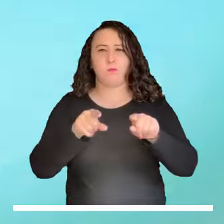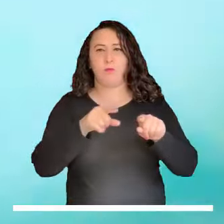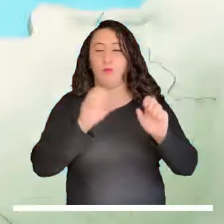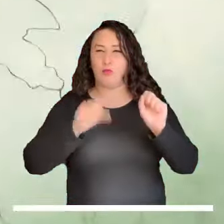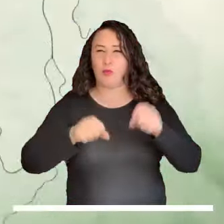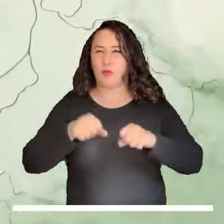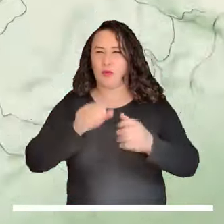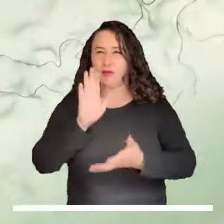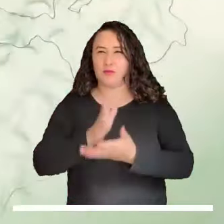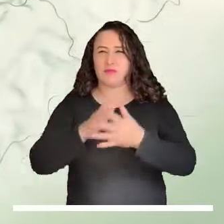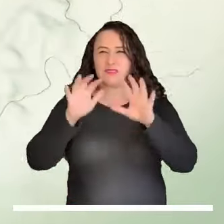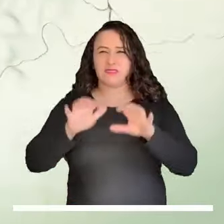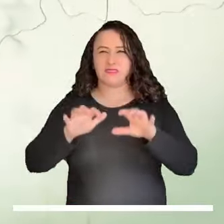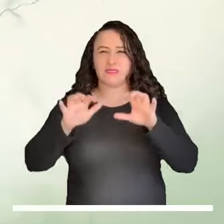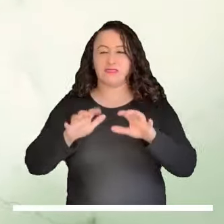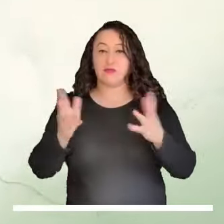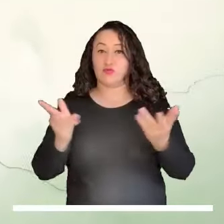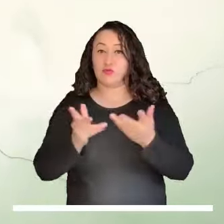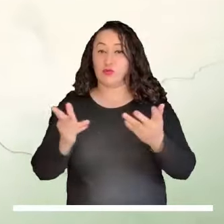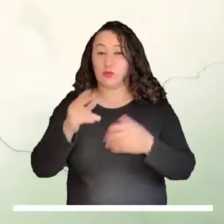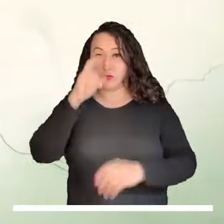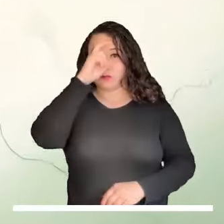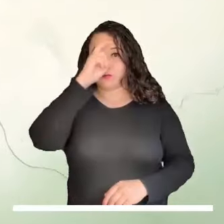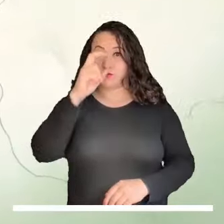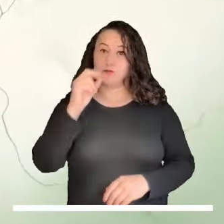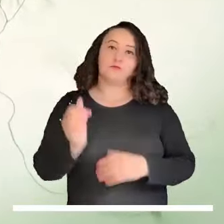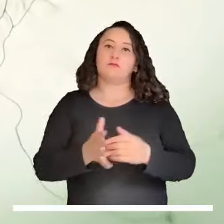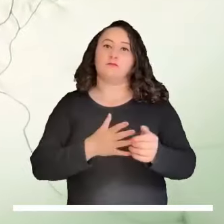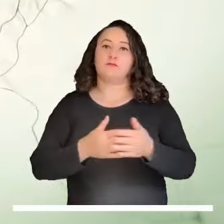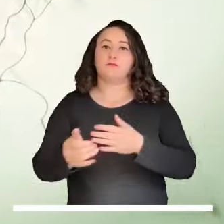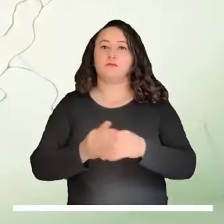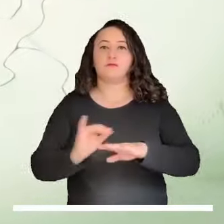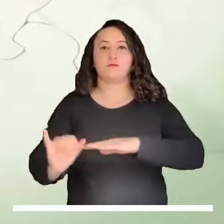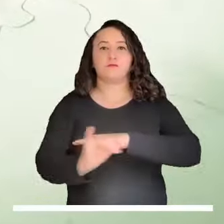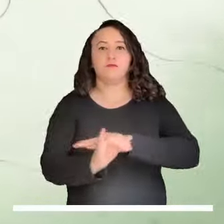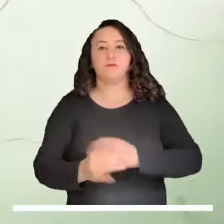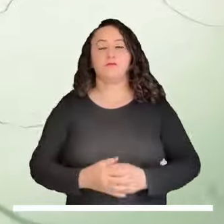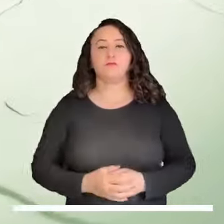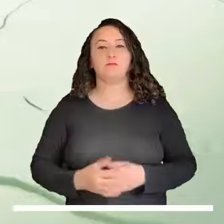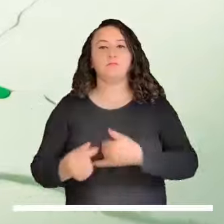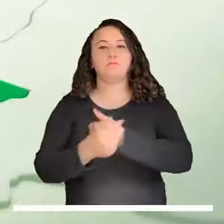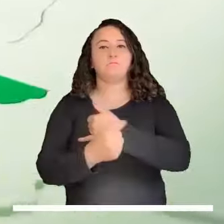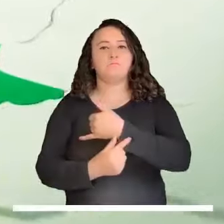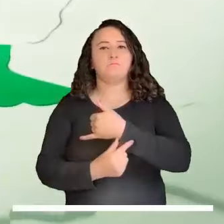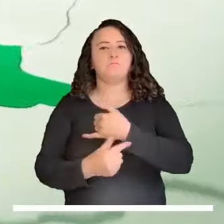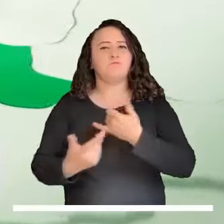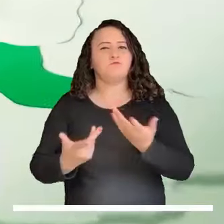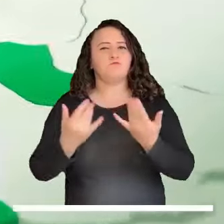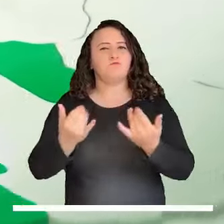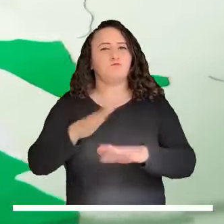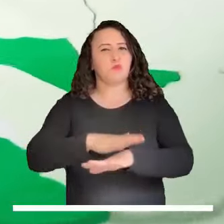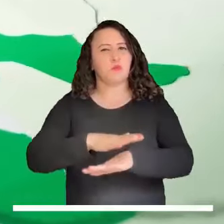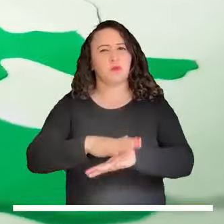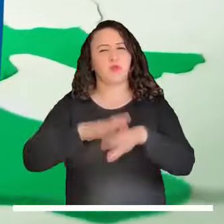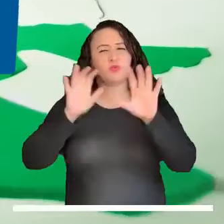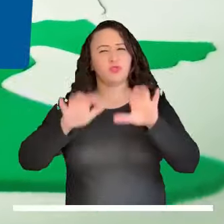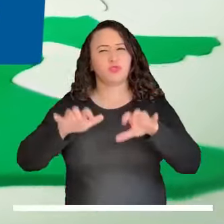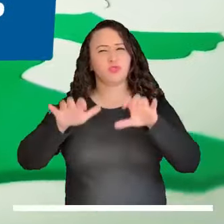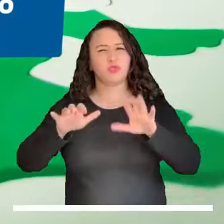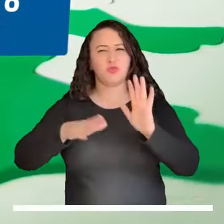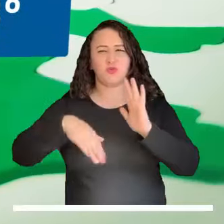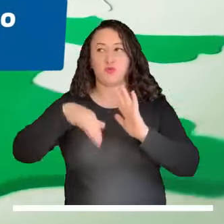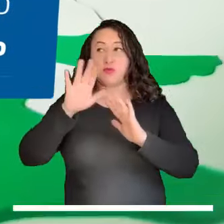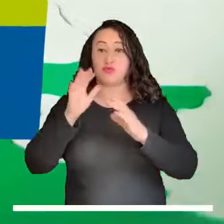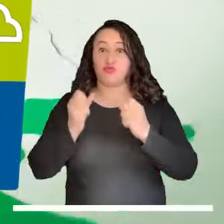lloviznas en la zona norte del archipiélago. El Pacífico se inclina por una tarde con precipitaciones abundantes